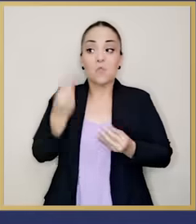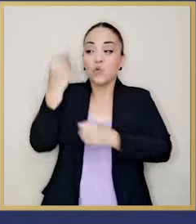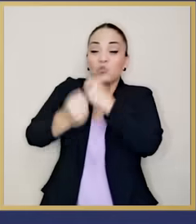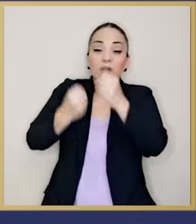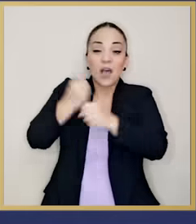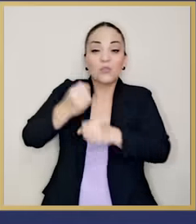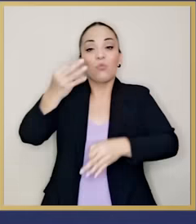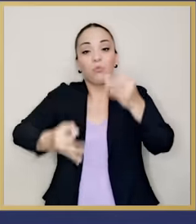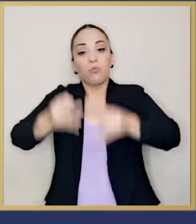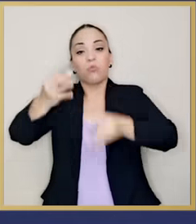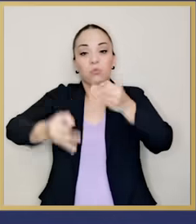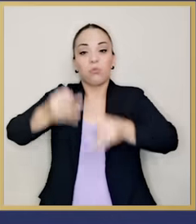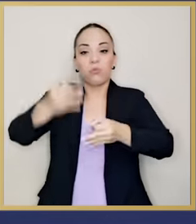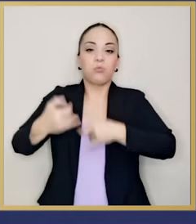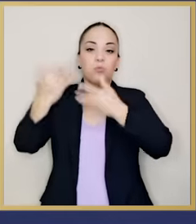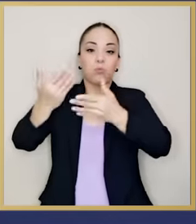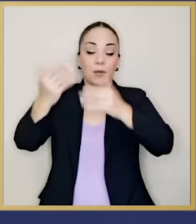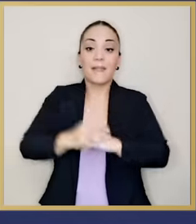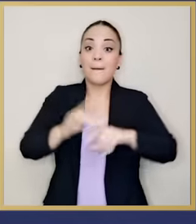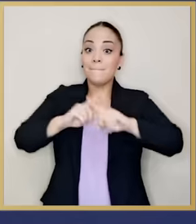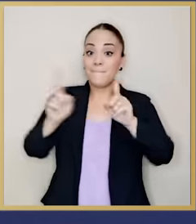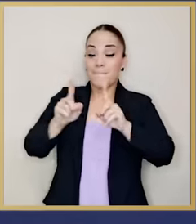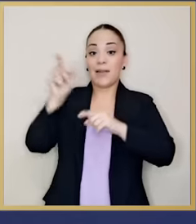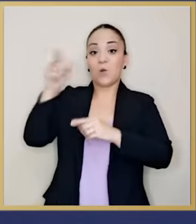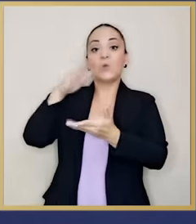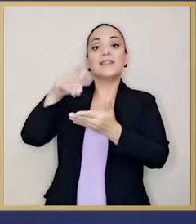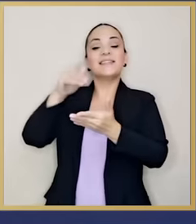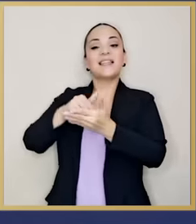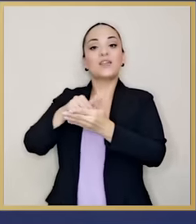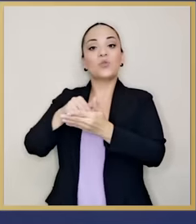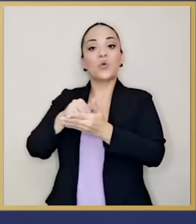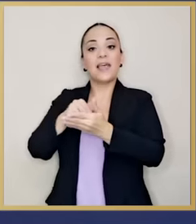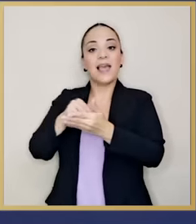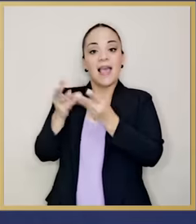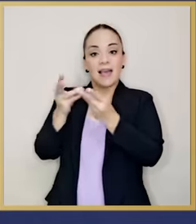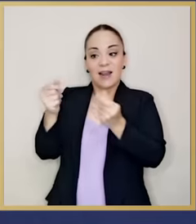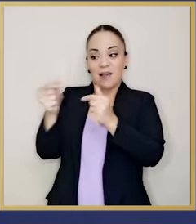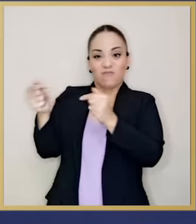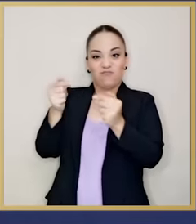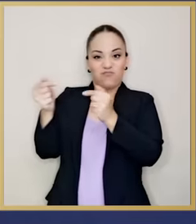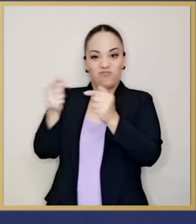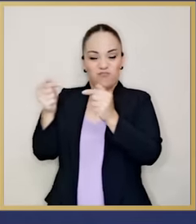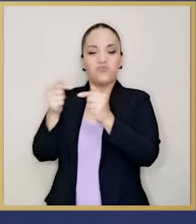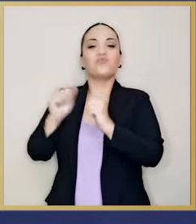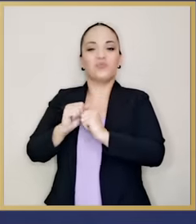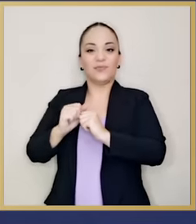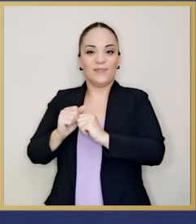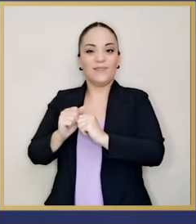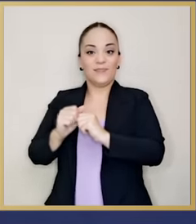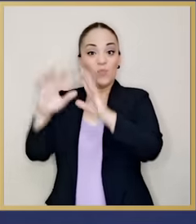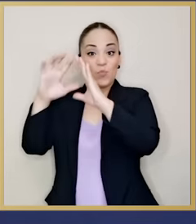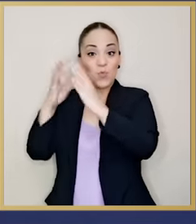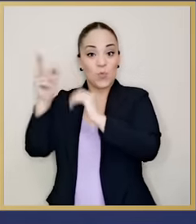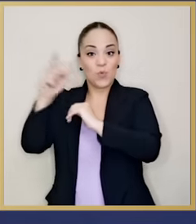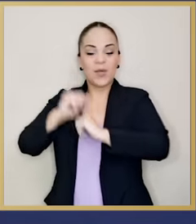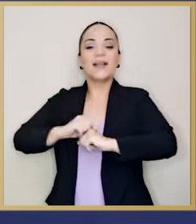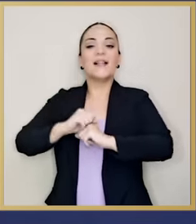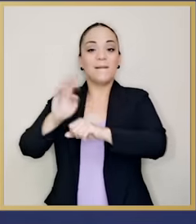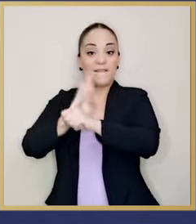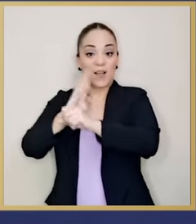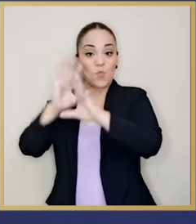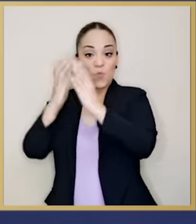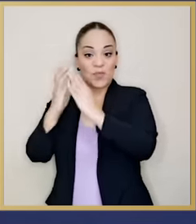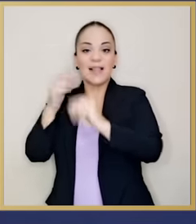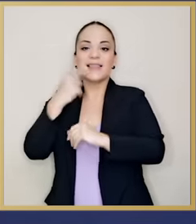el Centro Internacional de Arreglo de Diferencias del Banco Mundial falló a nuestro favor. Dijo, Costa